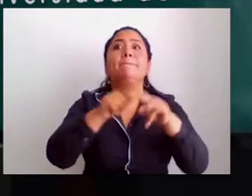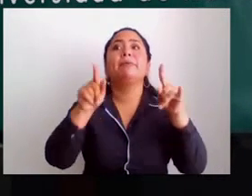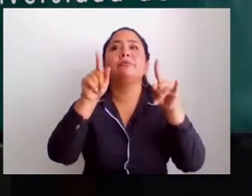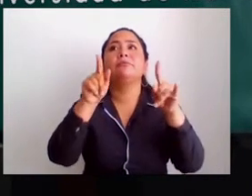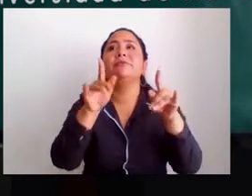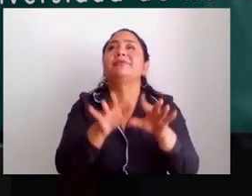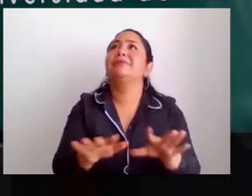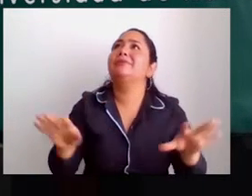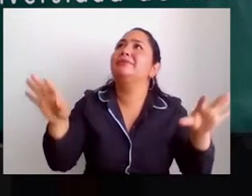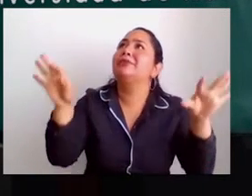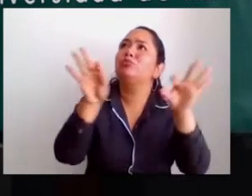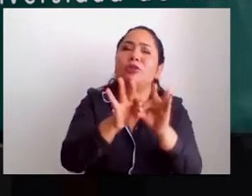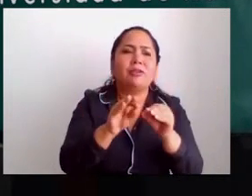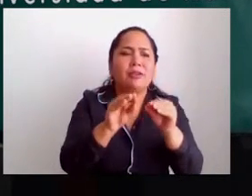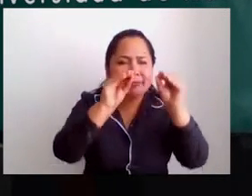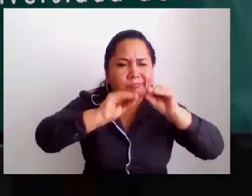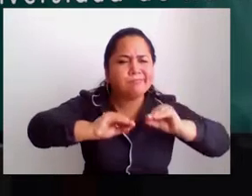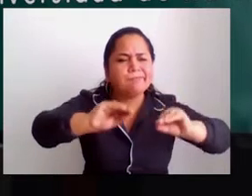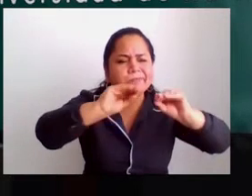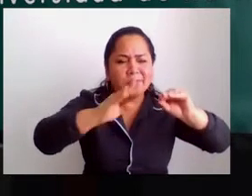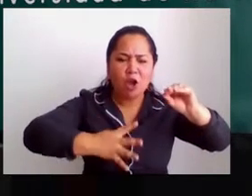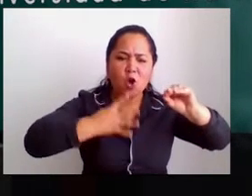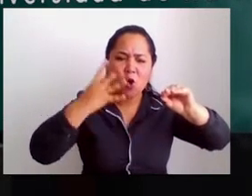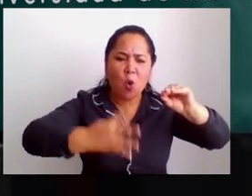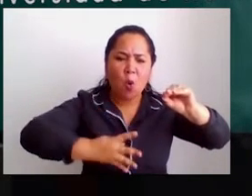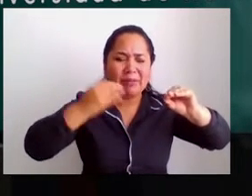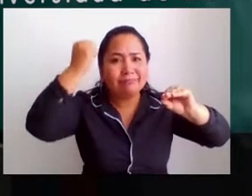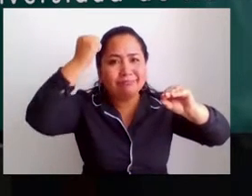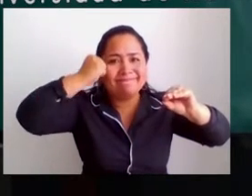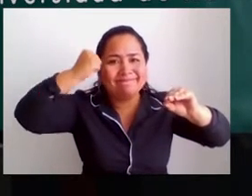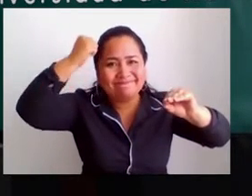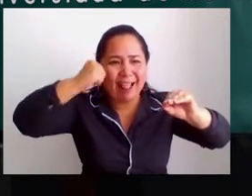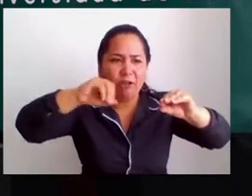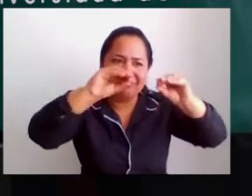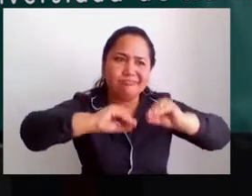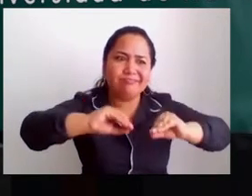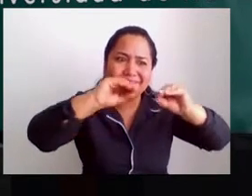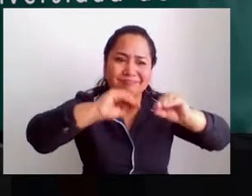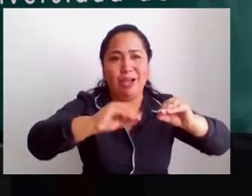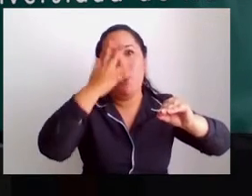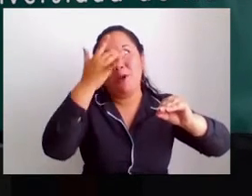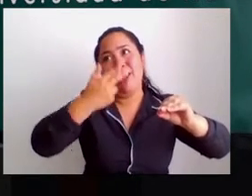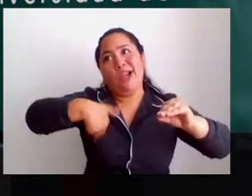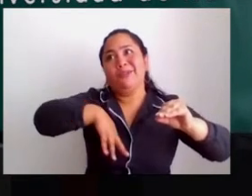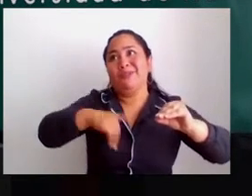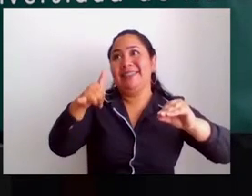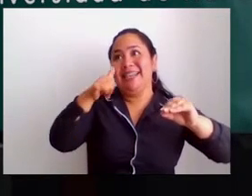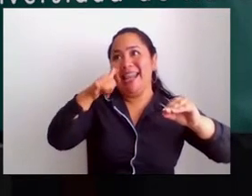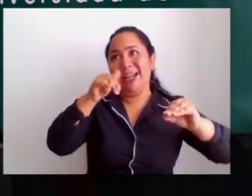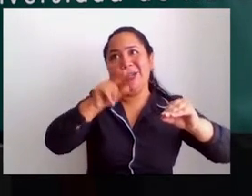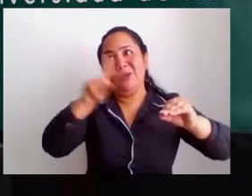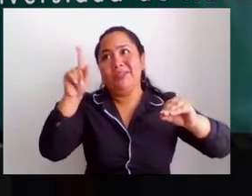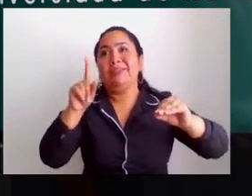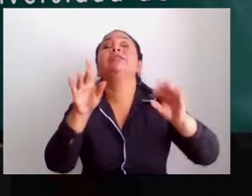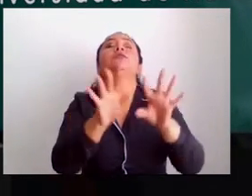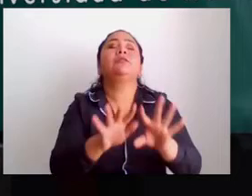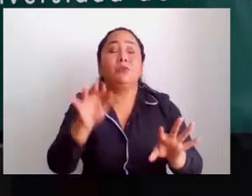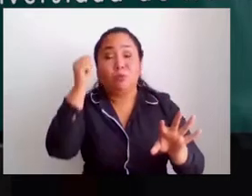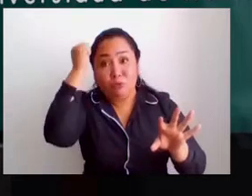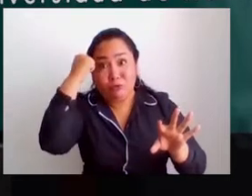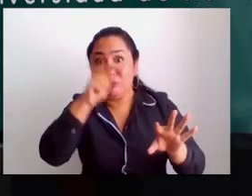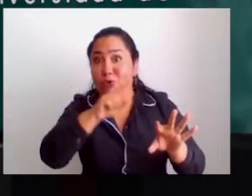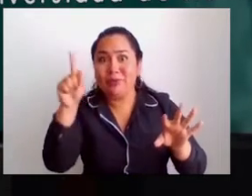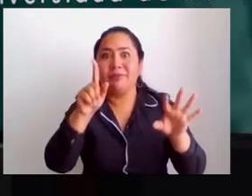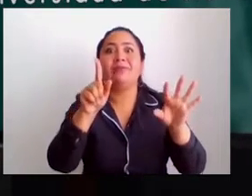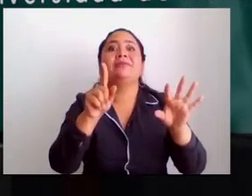y se necesita del fortalecimiento en esas competencias pedagógicas para asumir muy bien las actividades que